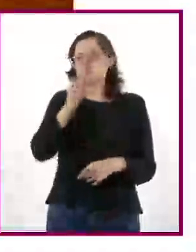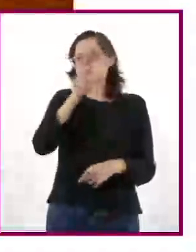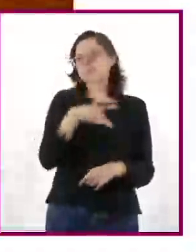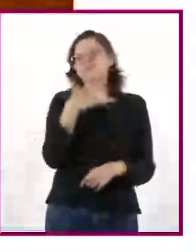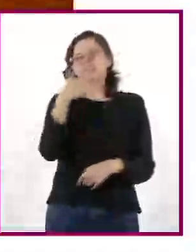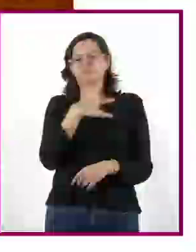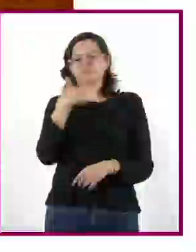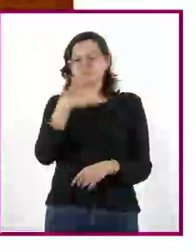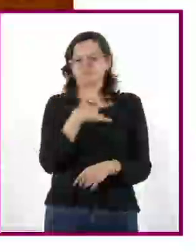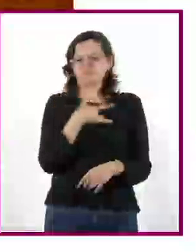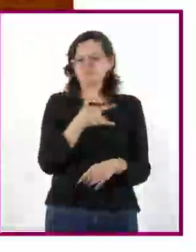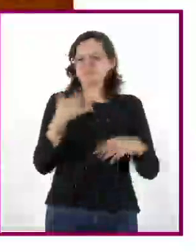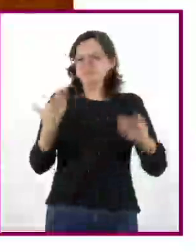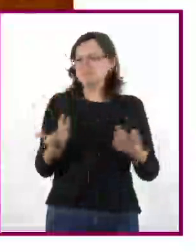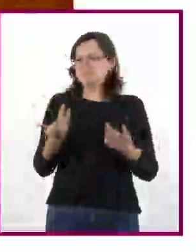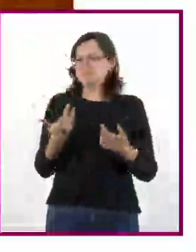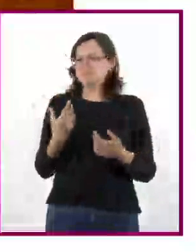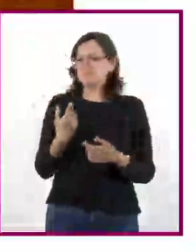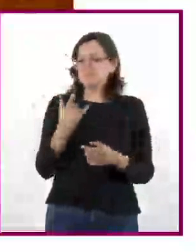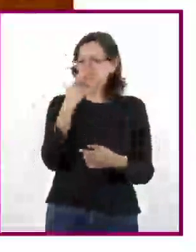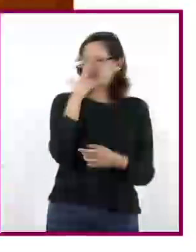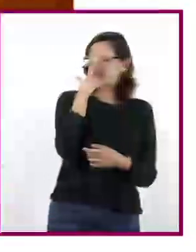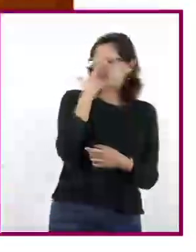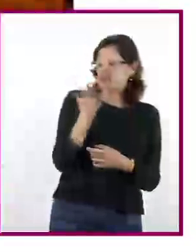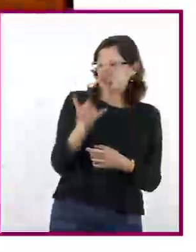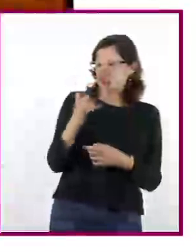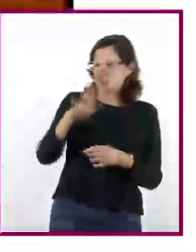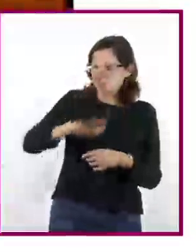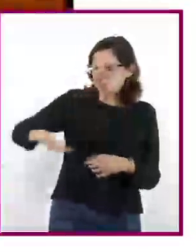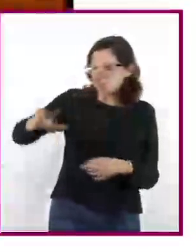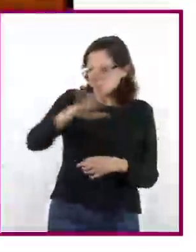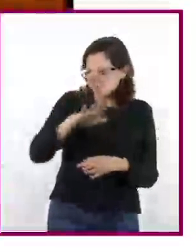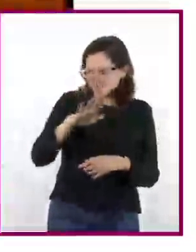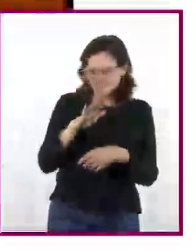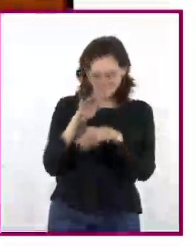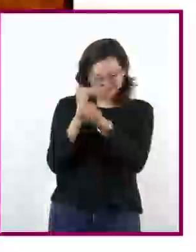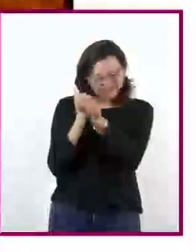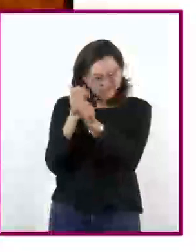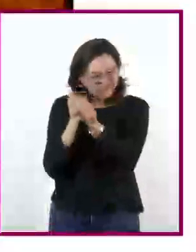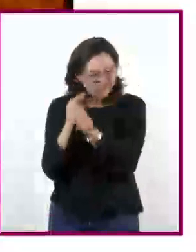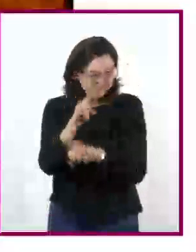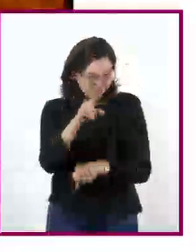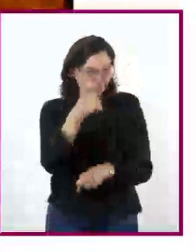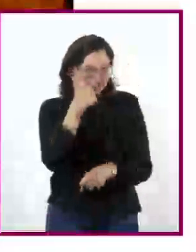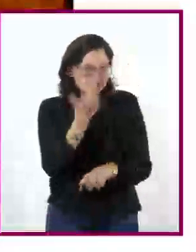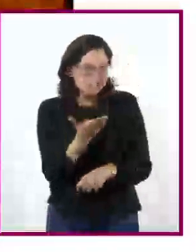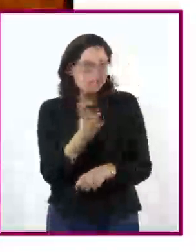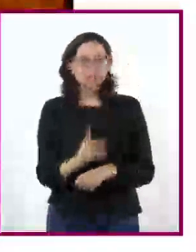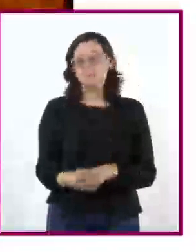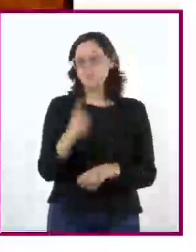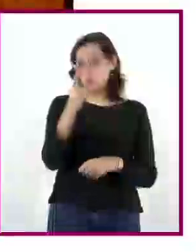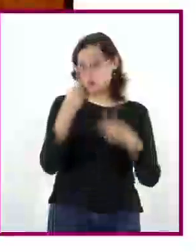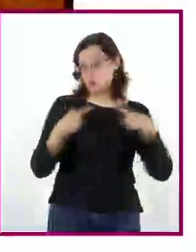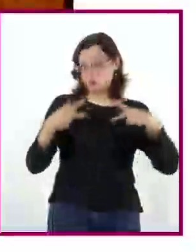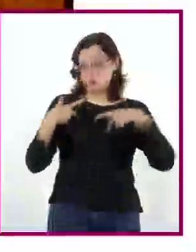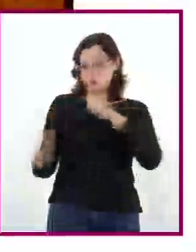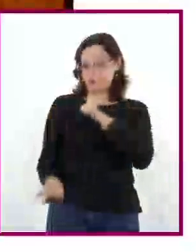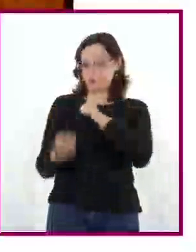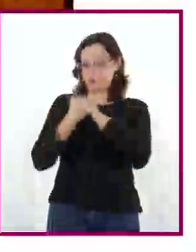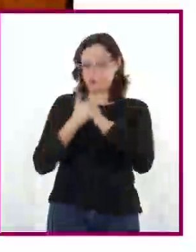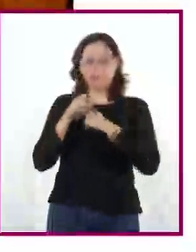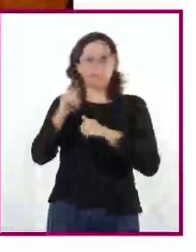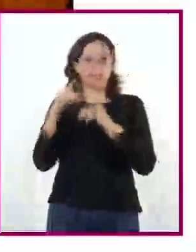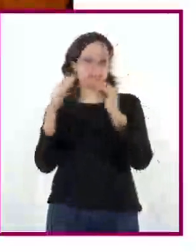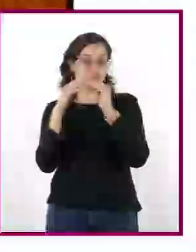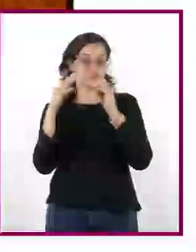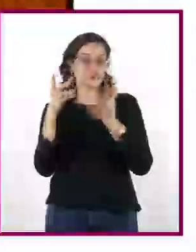una investigación sobre un fenómeno geográfico? Una seguidora me escribió porque necesita ayuda para realizar un estudio de caso en su